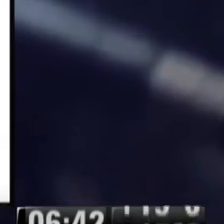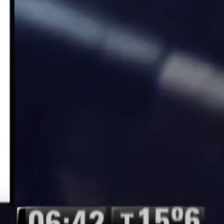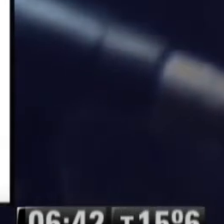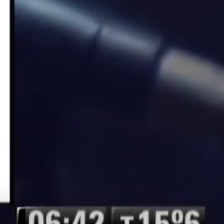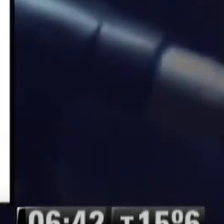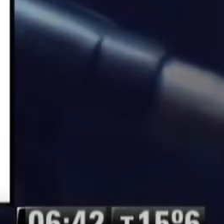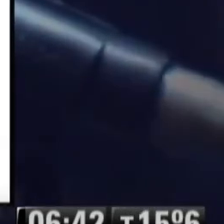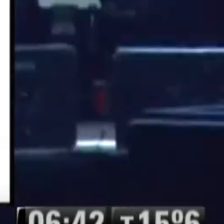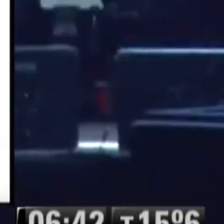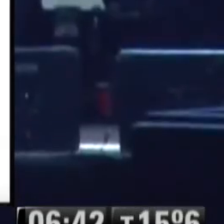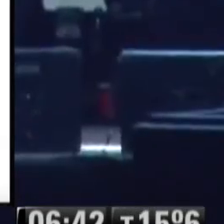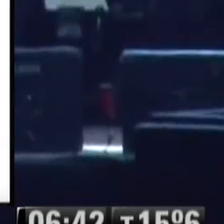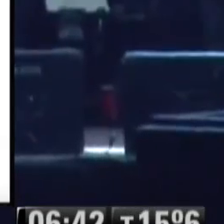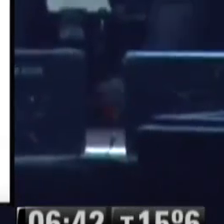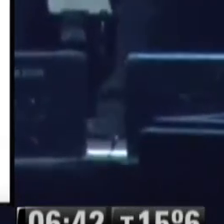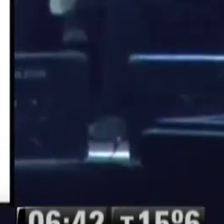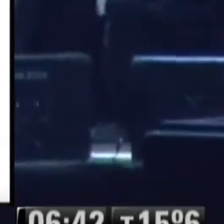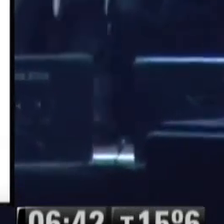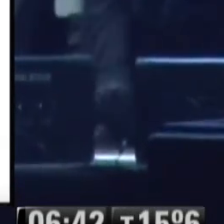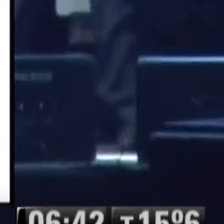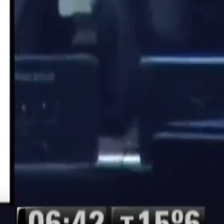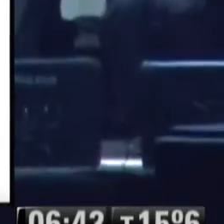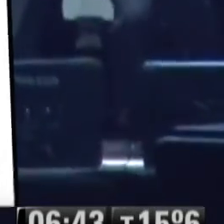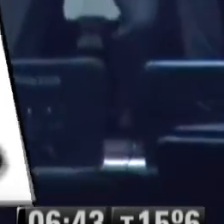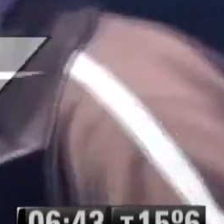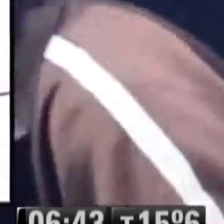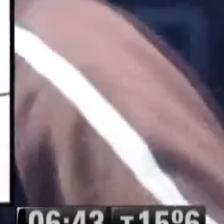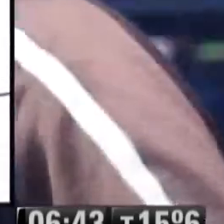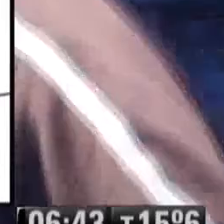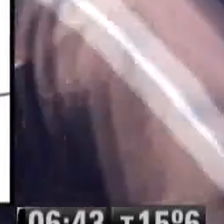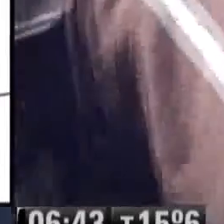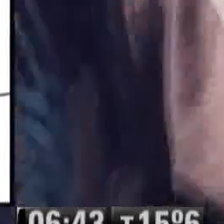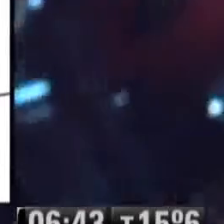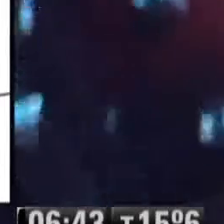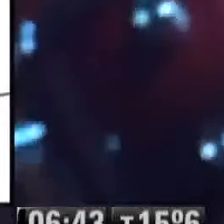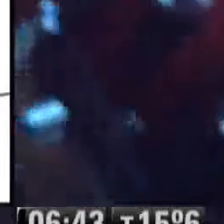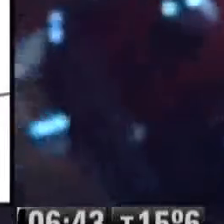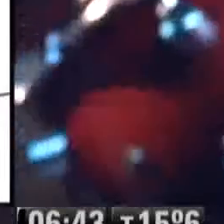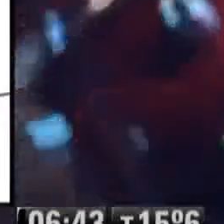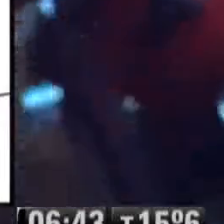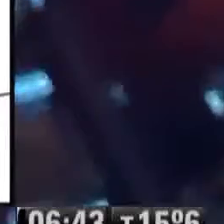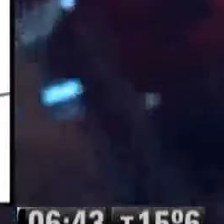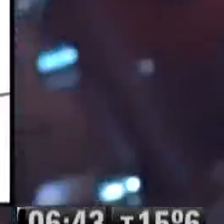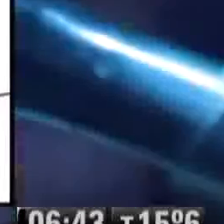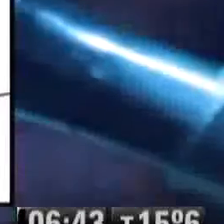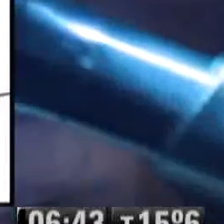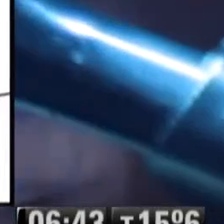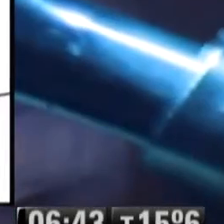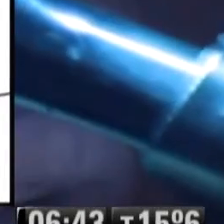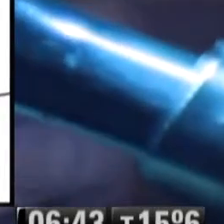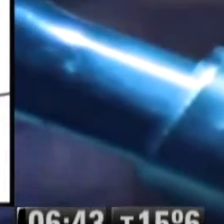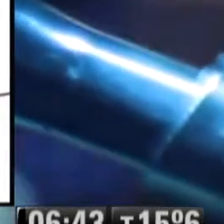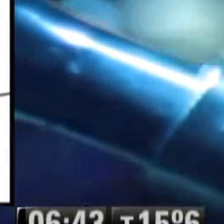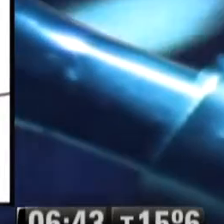Voy a subir todo lo más que pueda. Hasta alcanzar